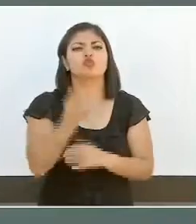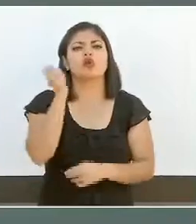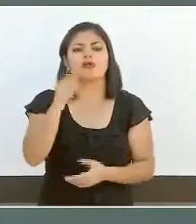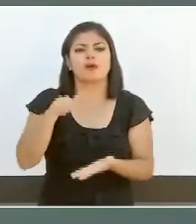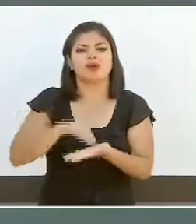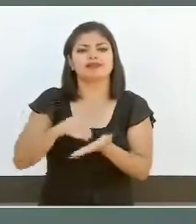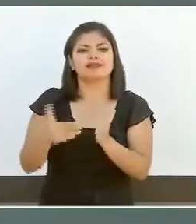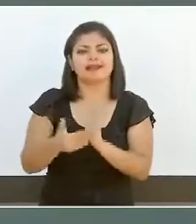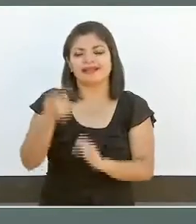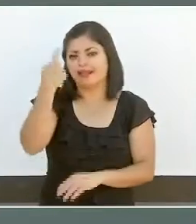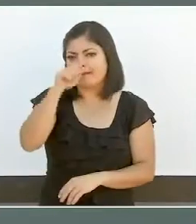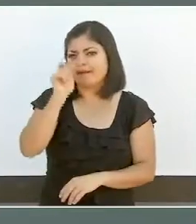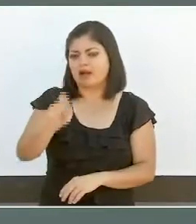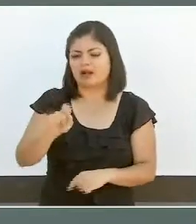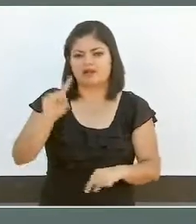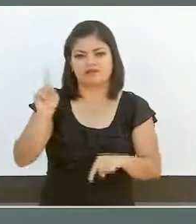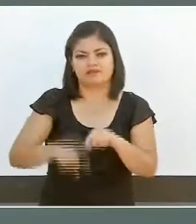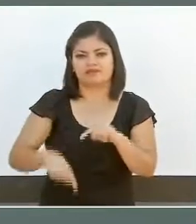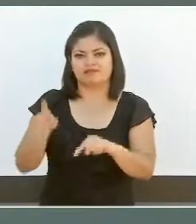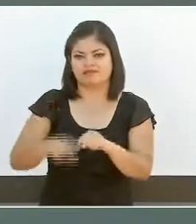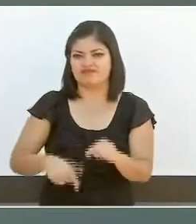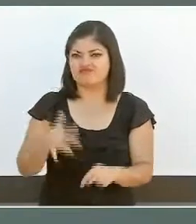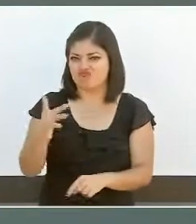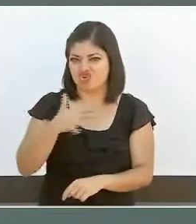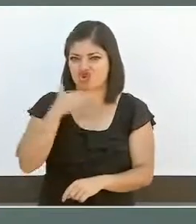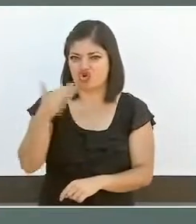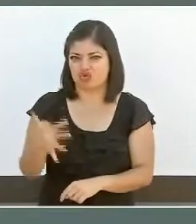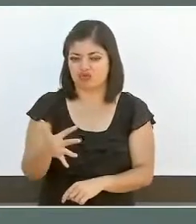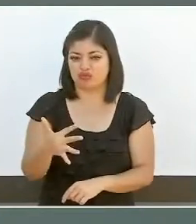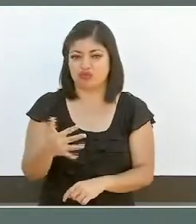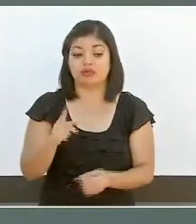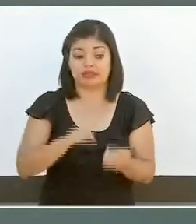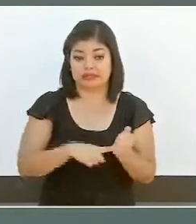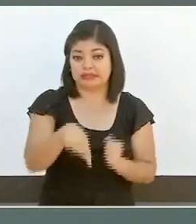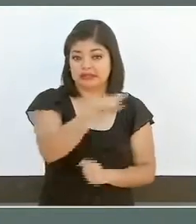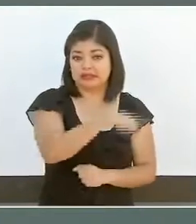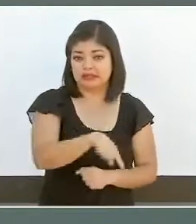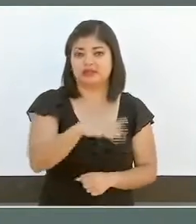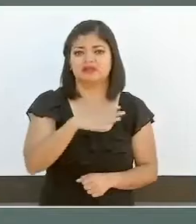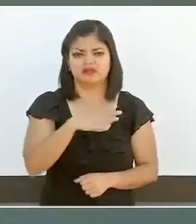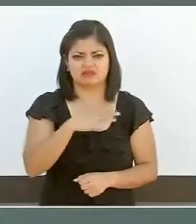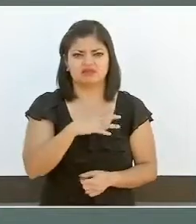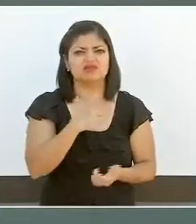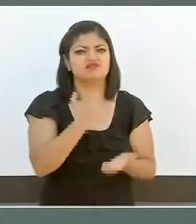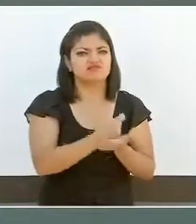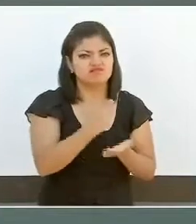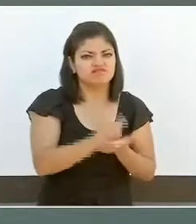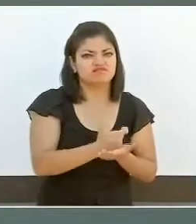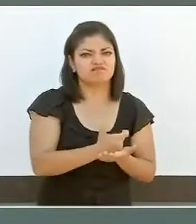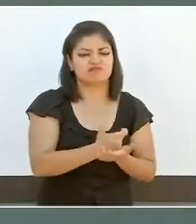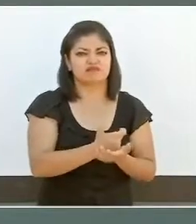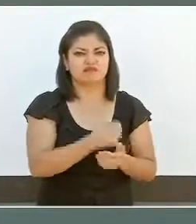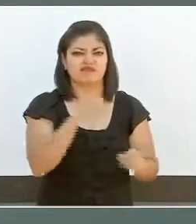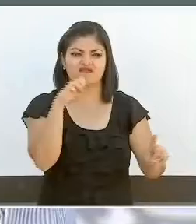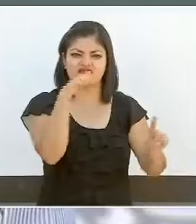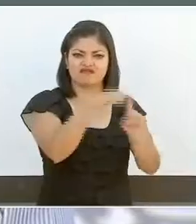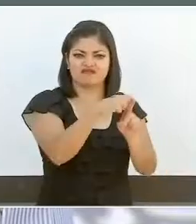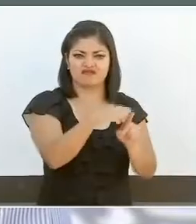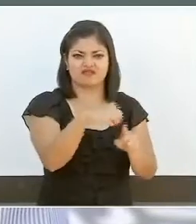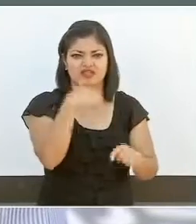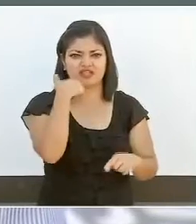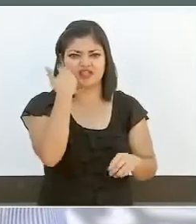extorsión, pues es un delito que los criminales amenazan, engañan y sorprenden para